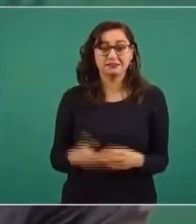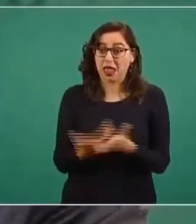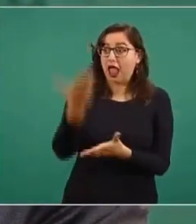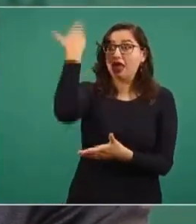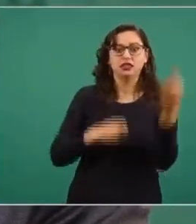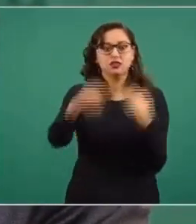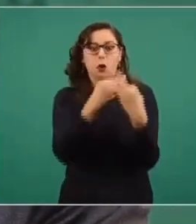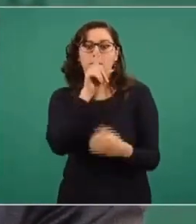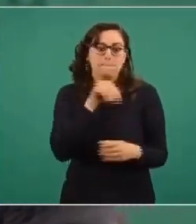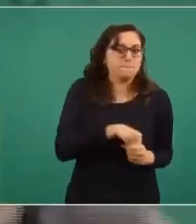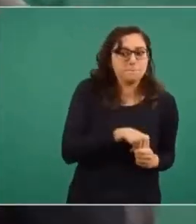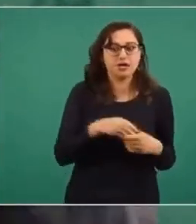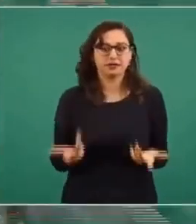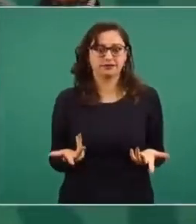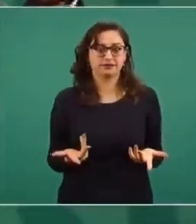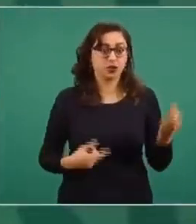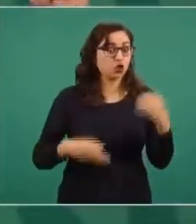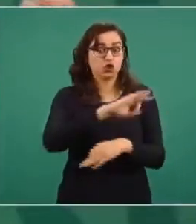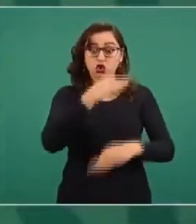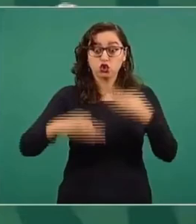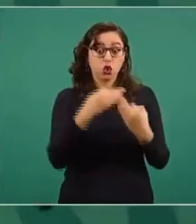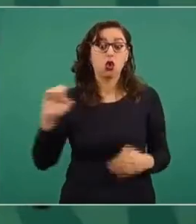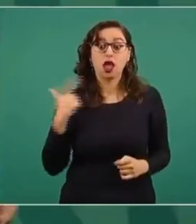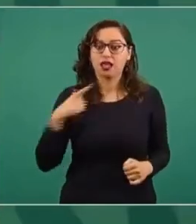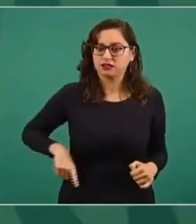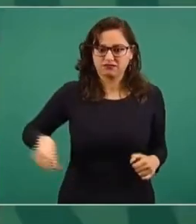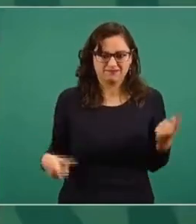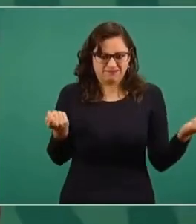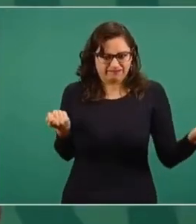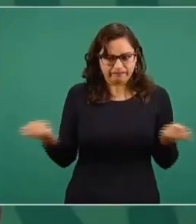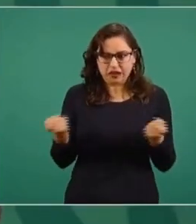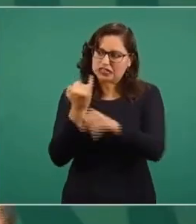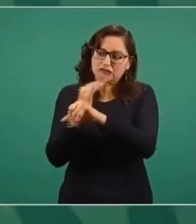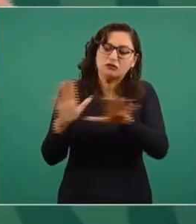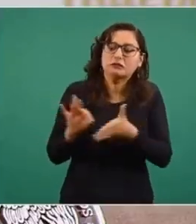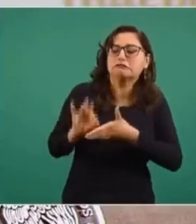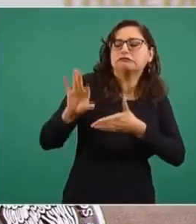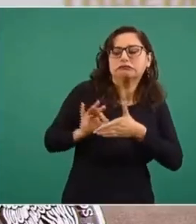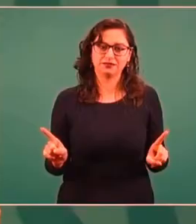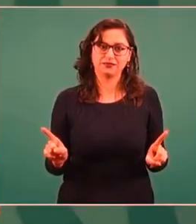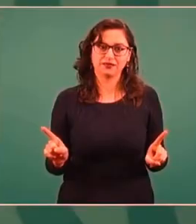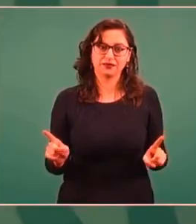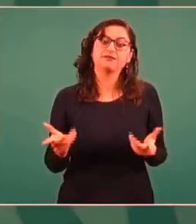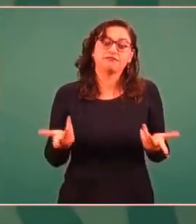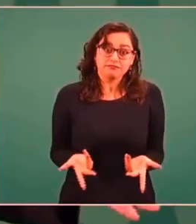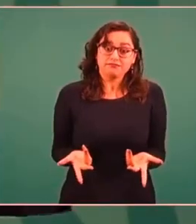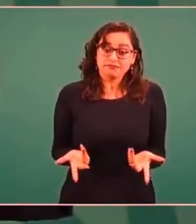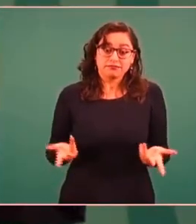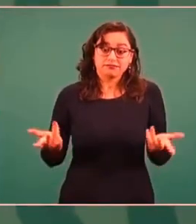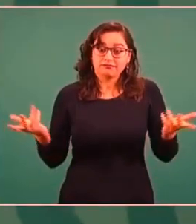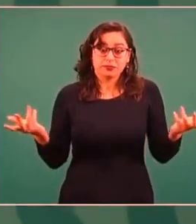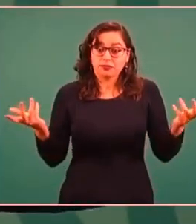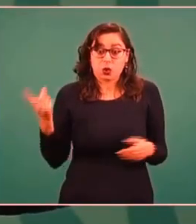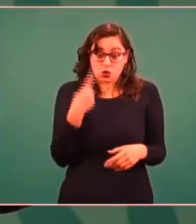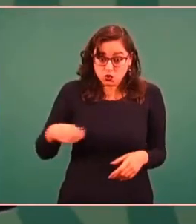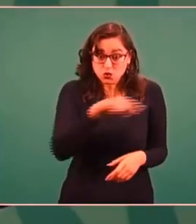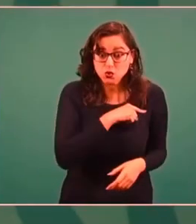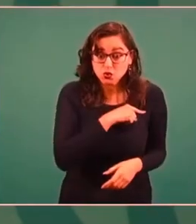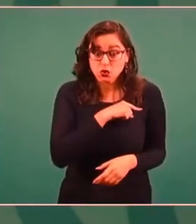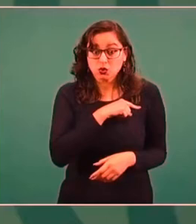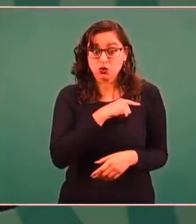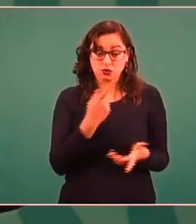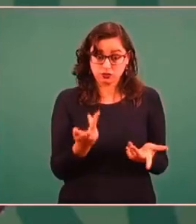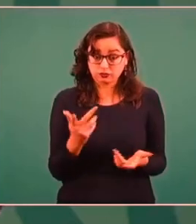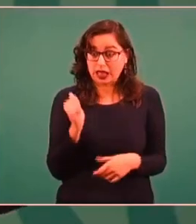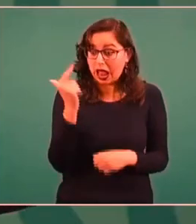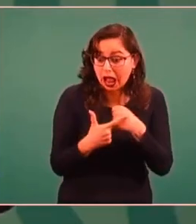por el control que ejercía el régimen de los medios de información. Entonces, no vamos nosotros a hacer